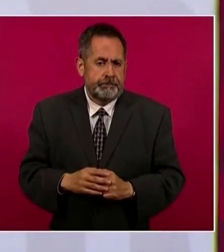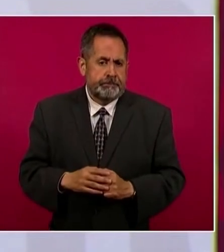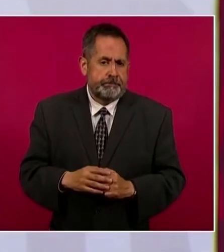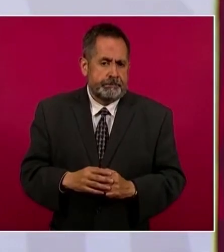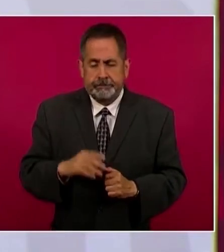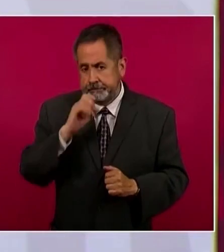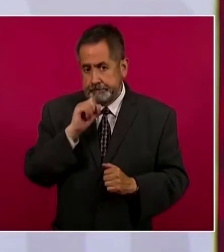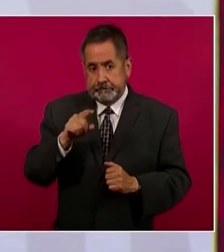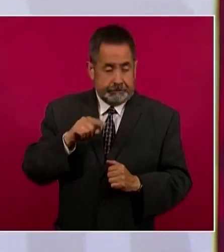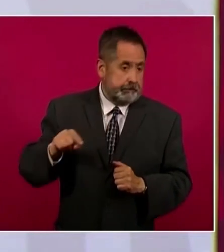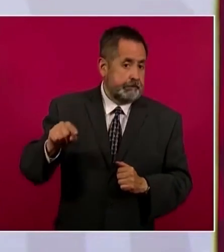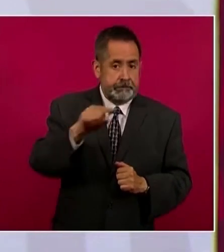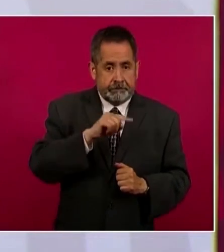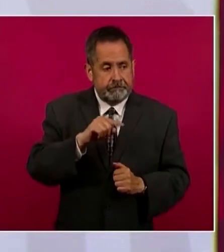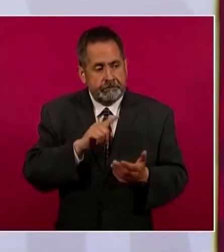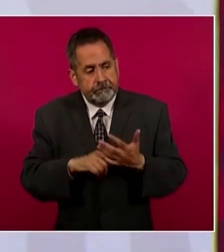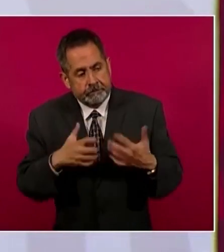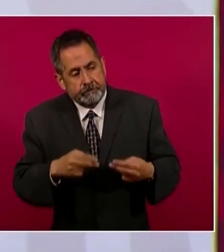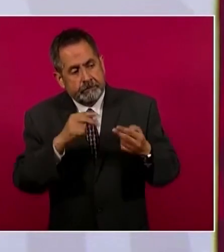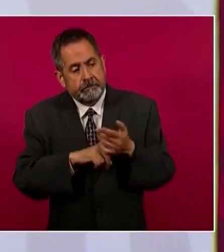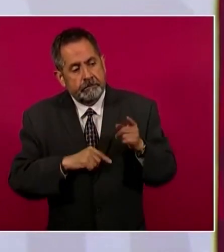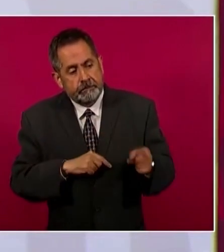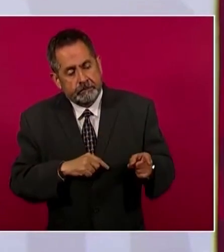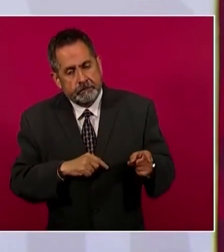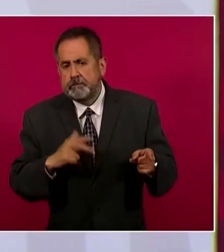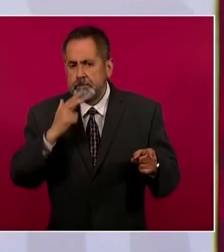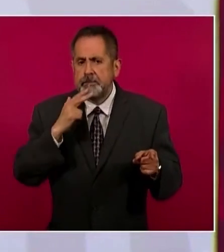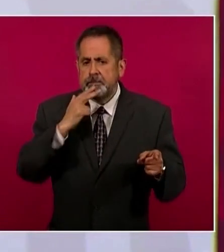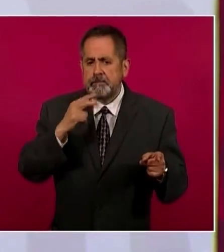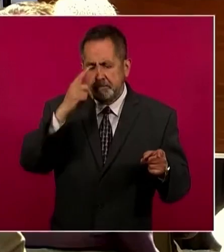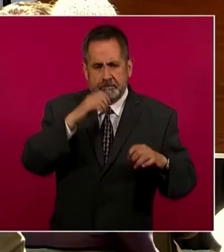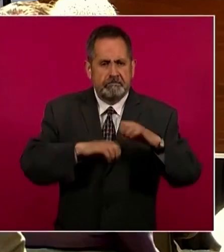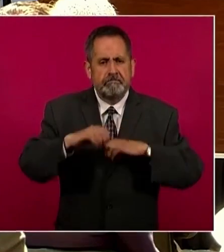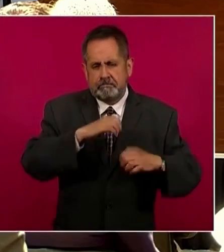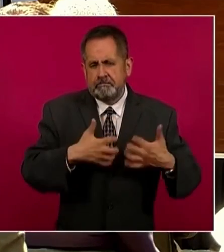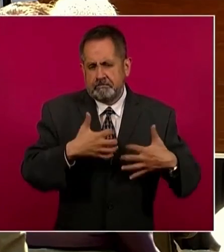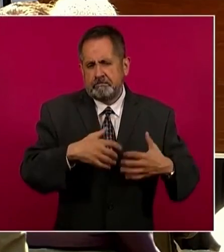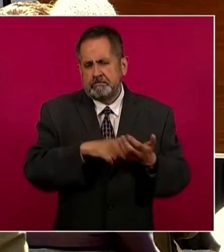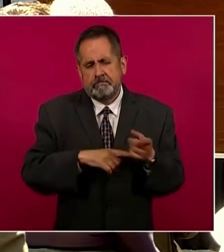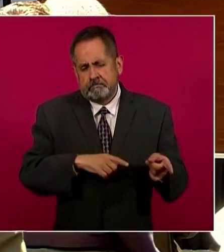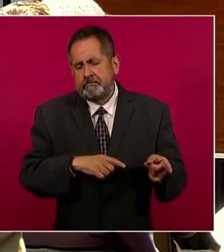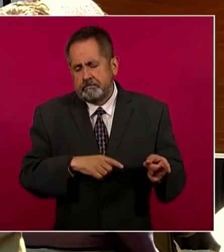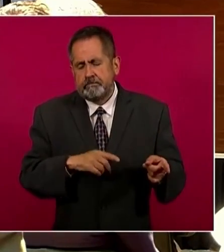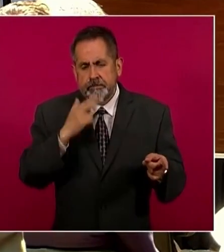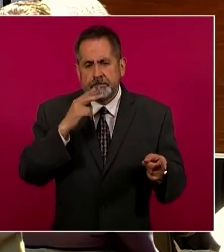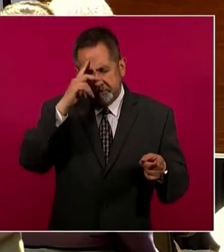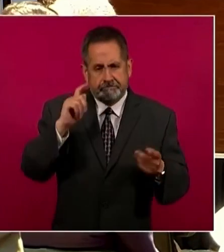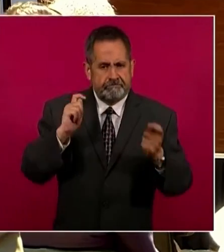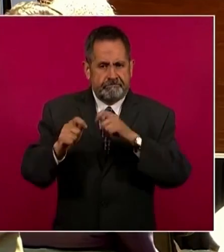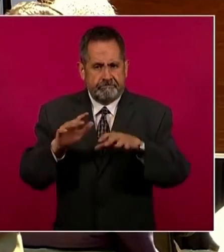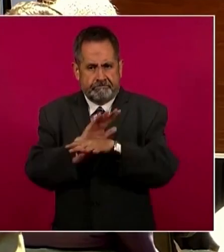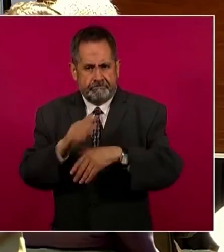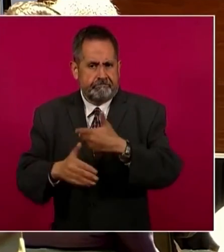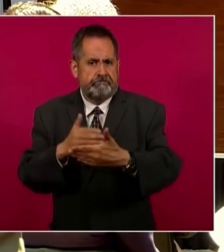en el sector empresarial vemos a la empresa como un vehículo del cambio. Una buena parte de los desafíos que tenemos en el país